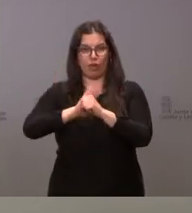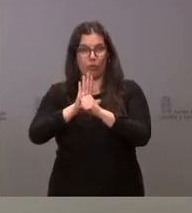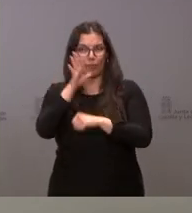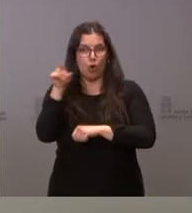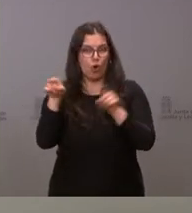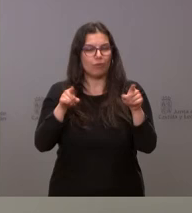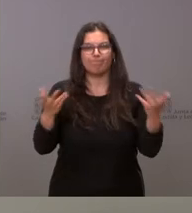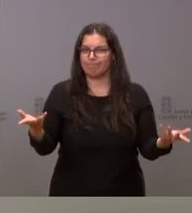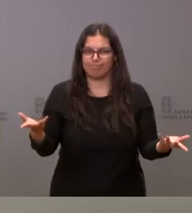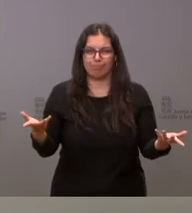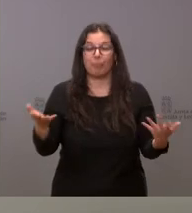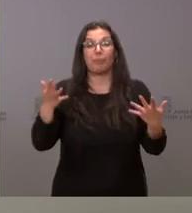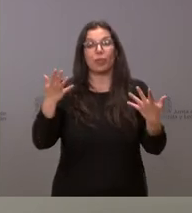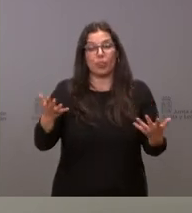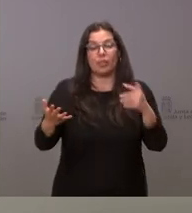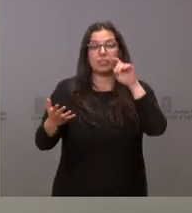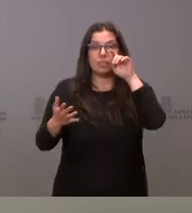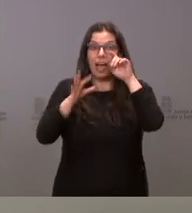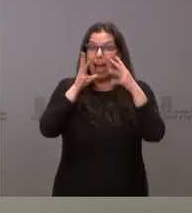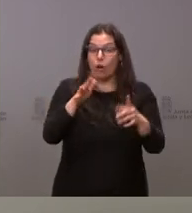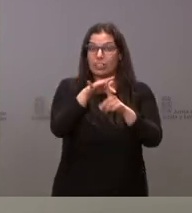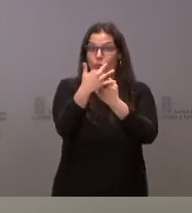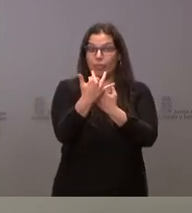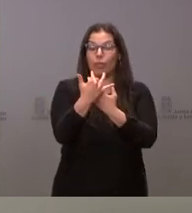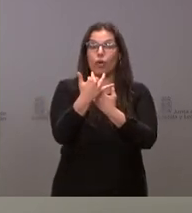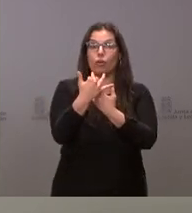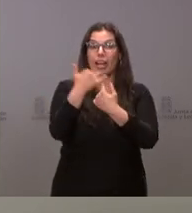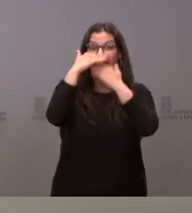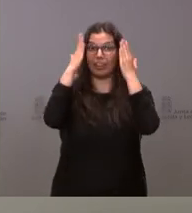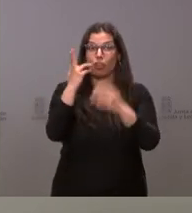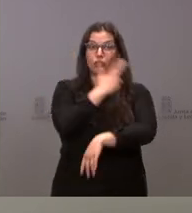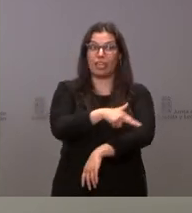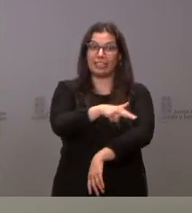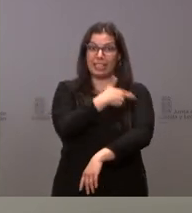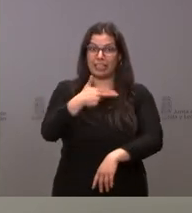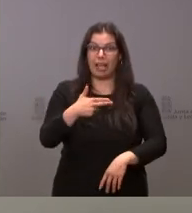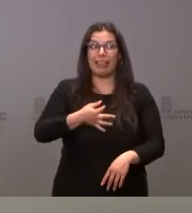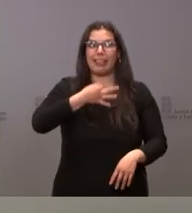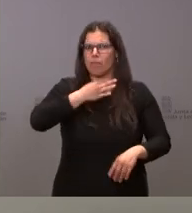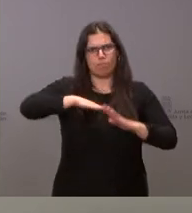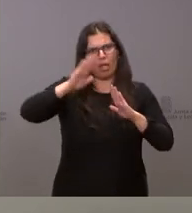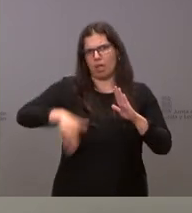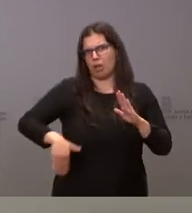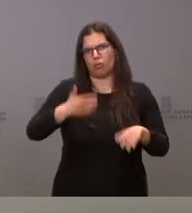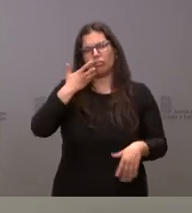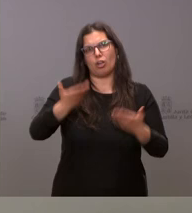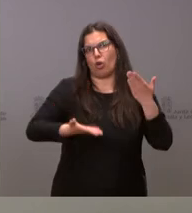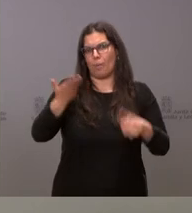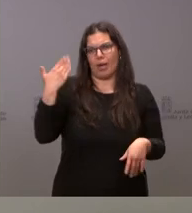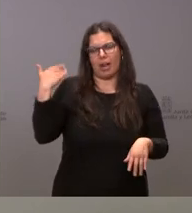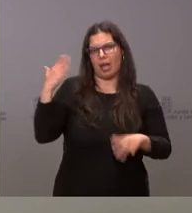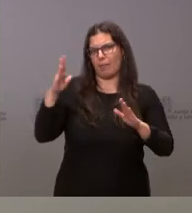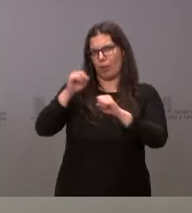sanitaria está en muchas mejores condiciones o, dicho de otra forma, está menos comprometida que lo que estuvo en los peores momentos